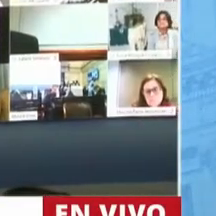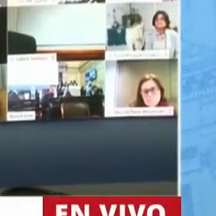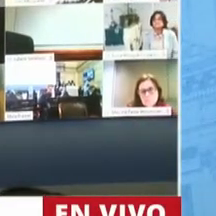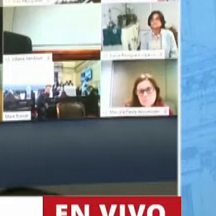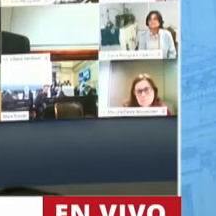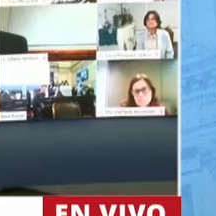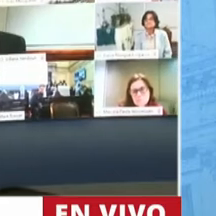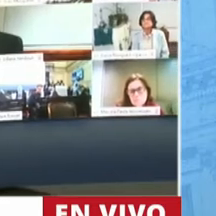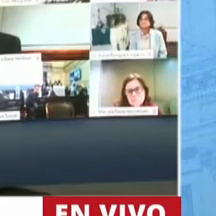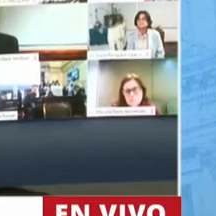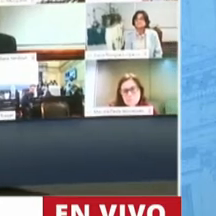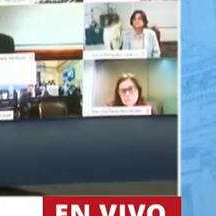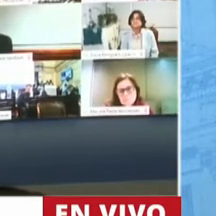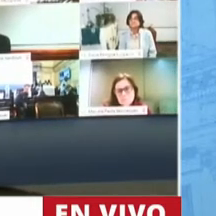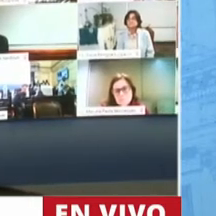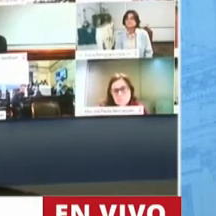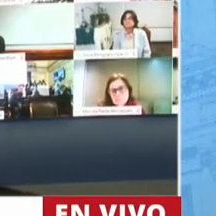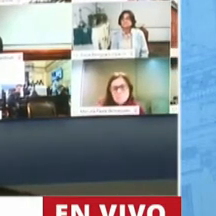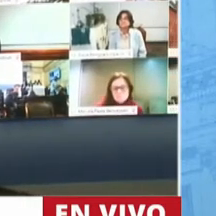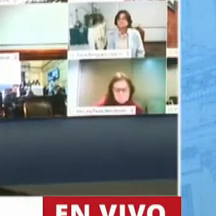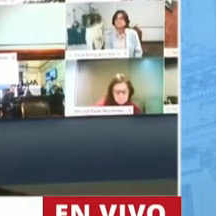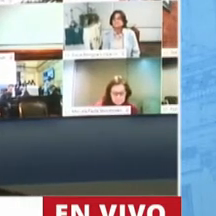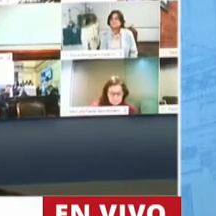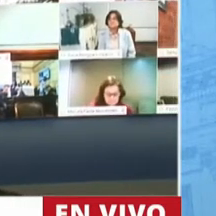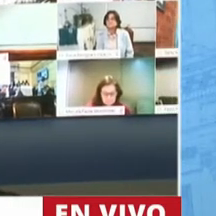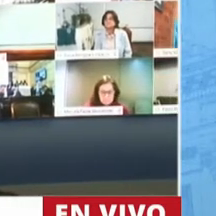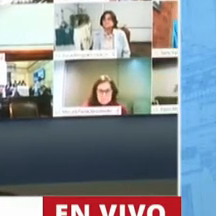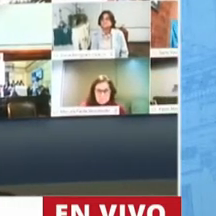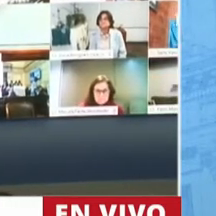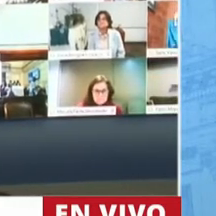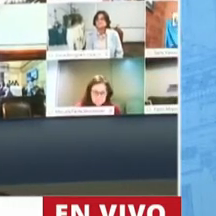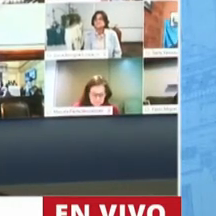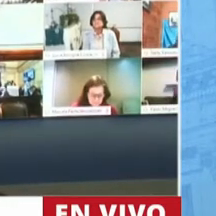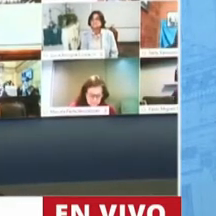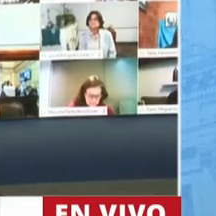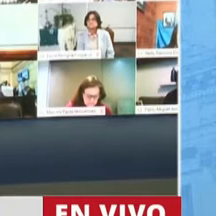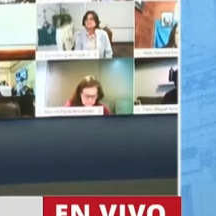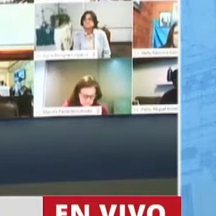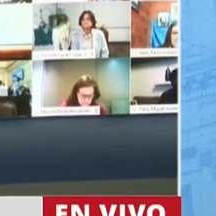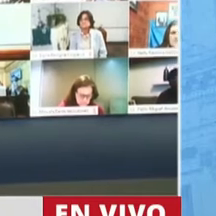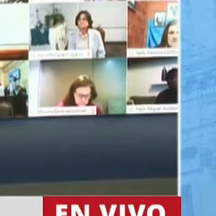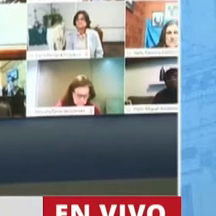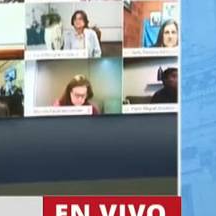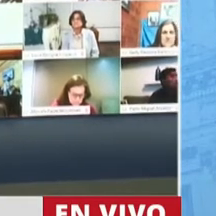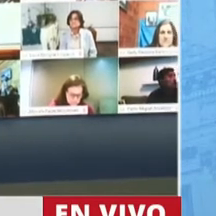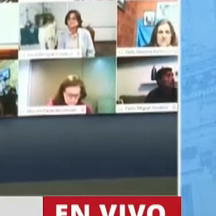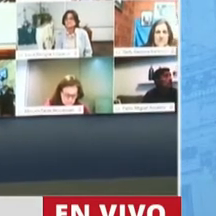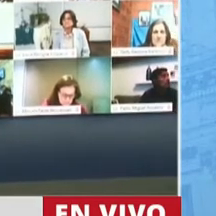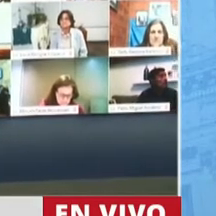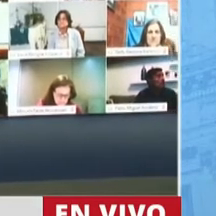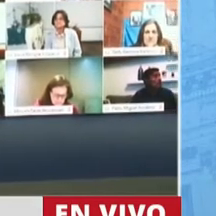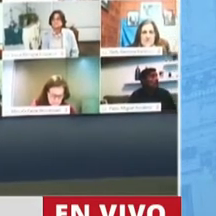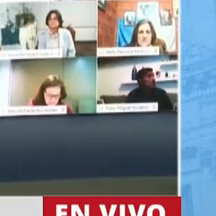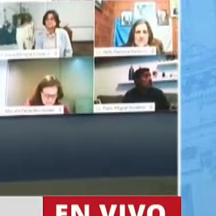Gracias, señor presidente. Señor jefe de gabinete, es muy grato tenerlo aquí con nosotros,